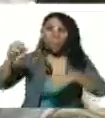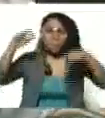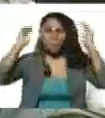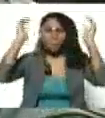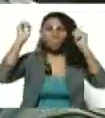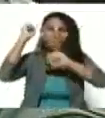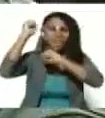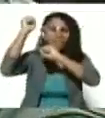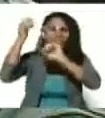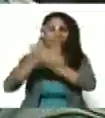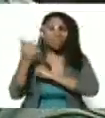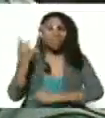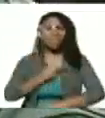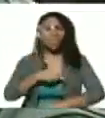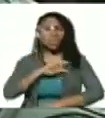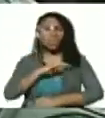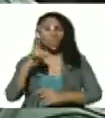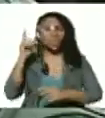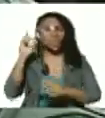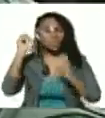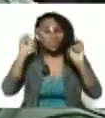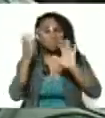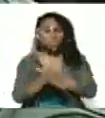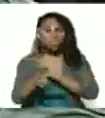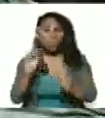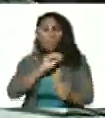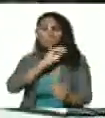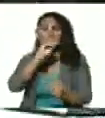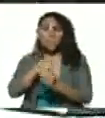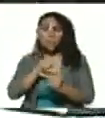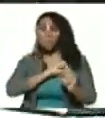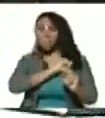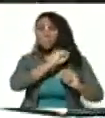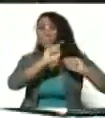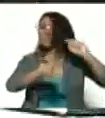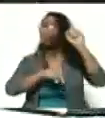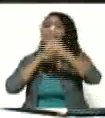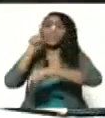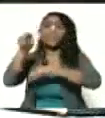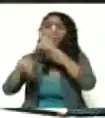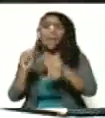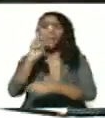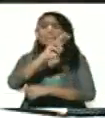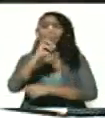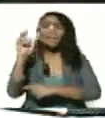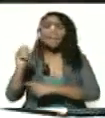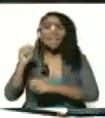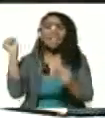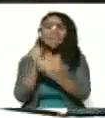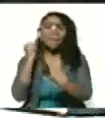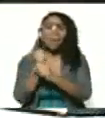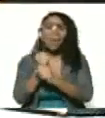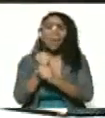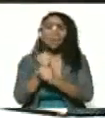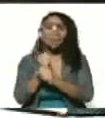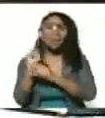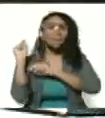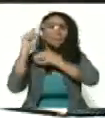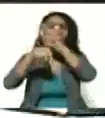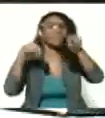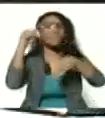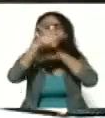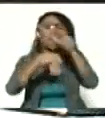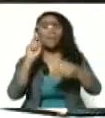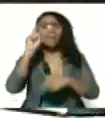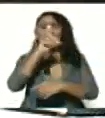Verde, lo cual era falso, y a invadir, a bombardear más de 20.000 operaciones de bombardeo y a aniquilar a